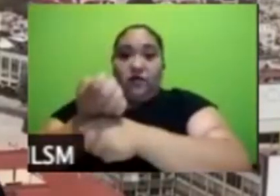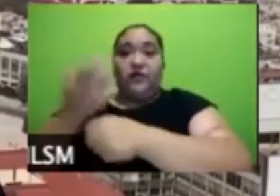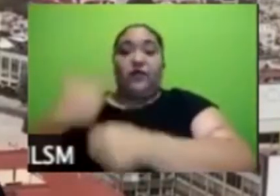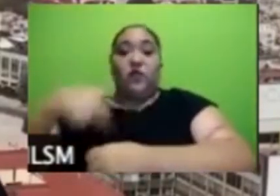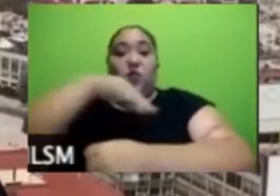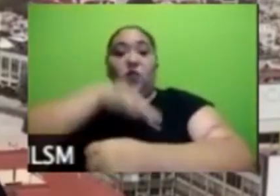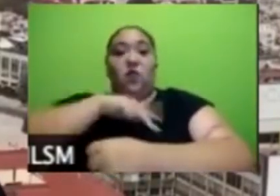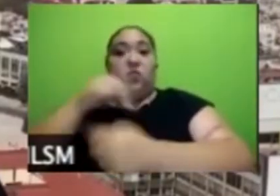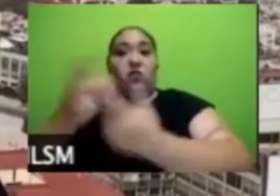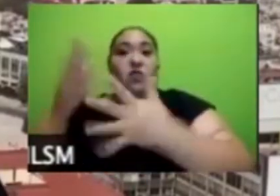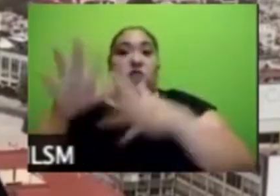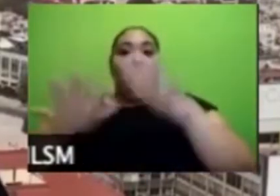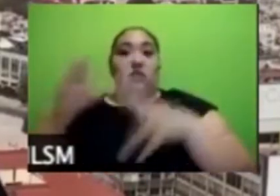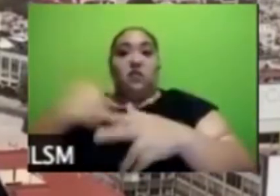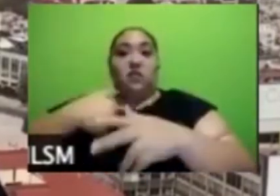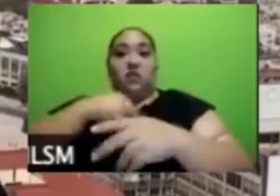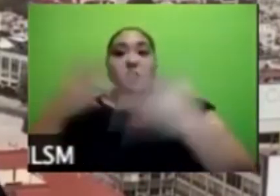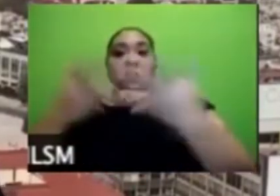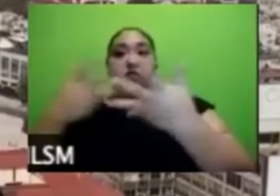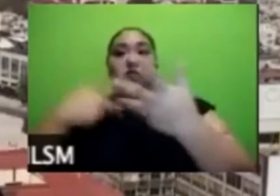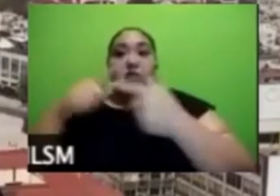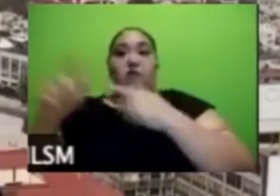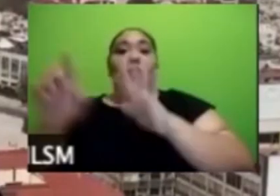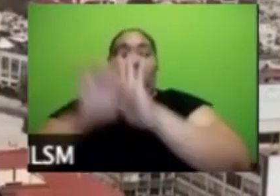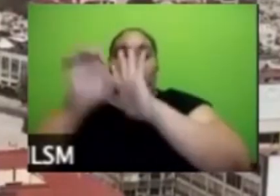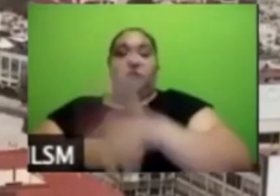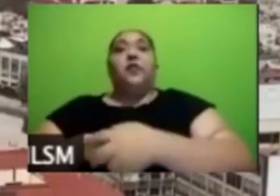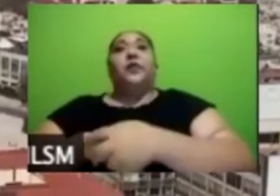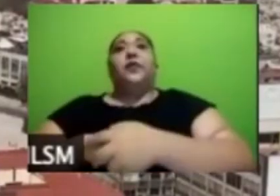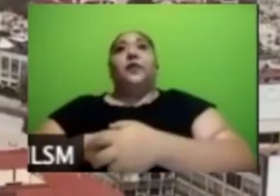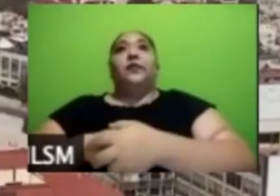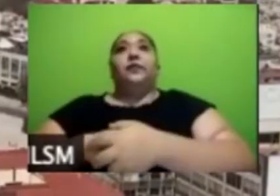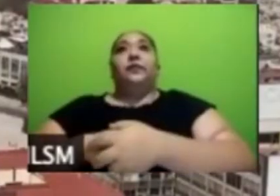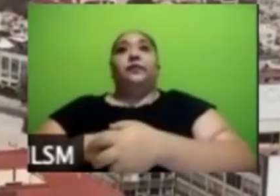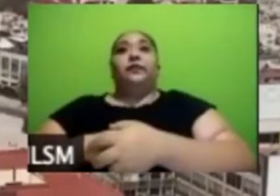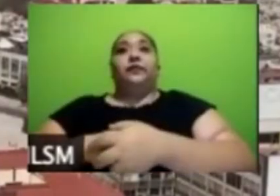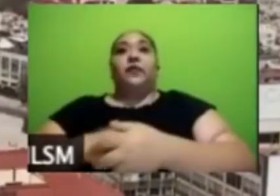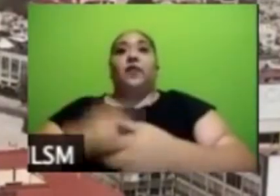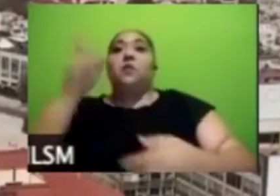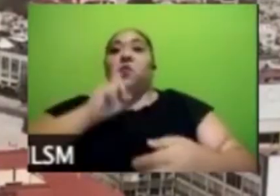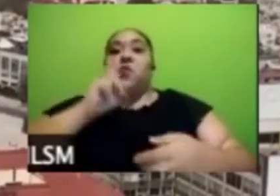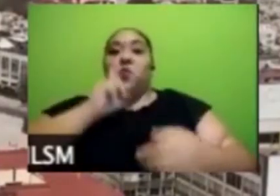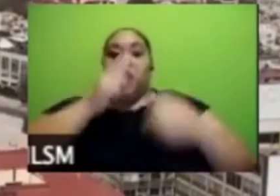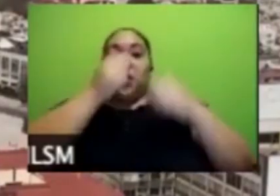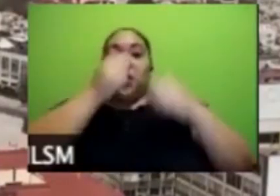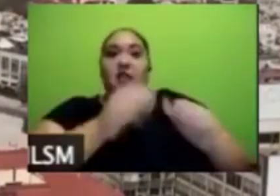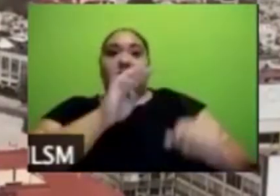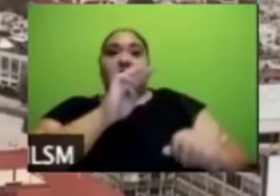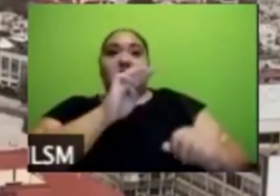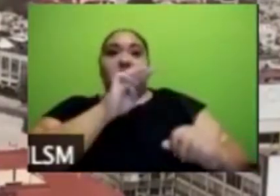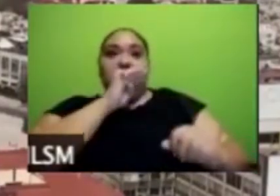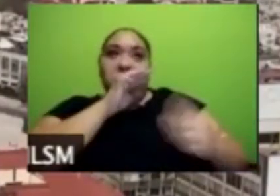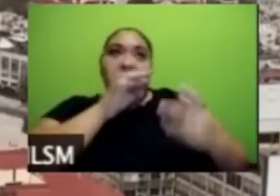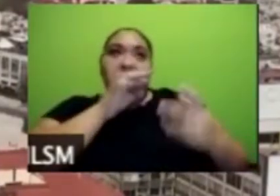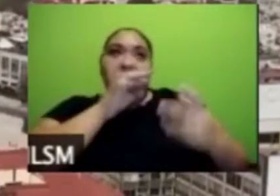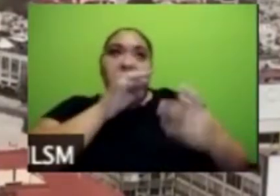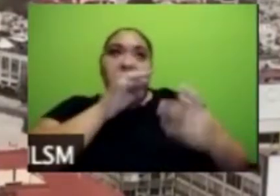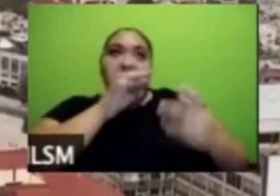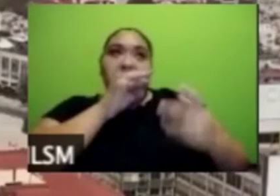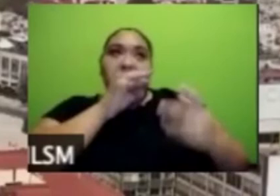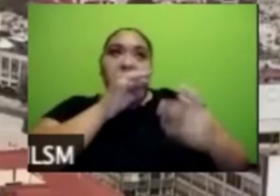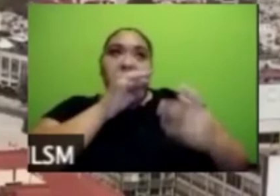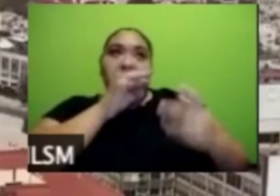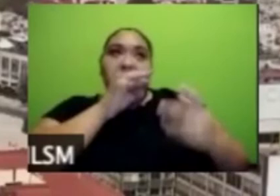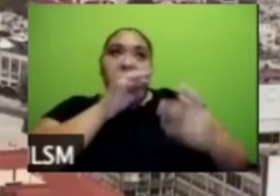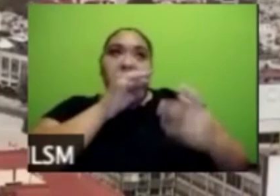casa los amas de casa sienten que en este encierro ha habido más actividad en la casa